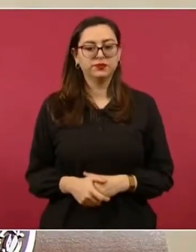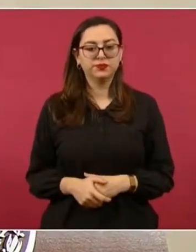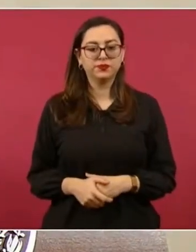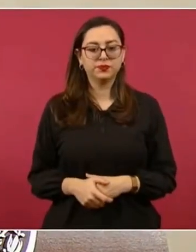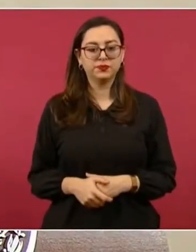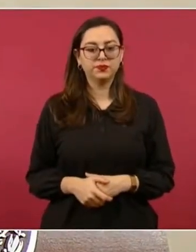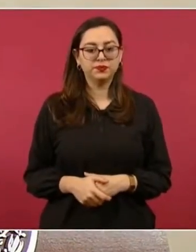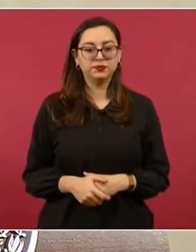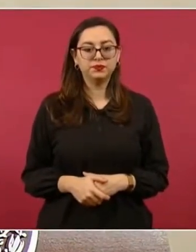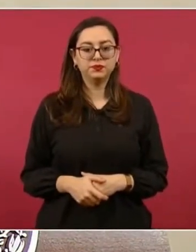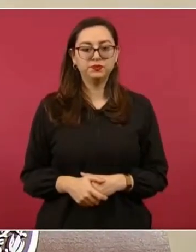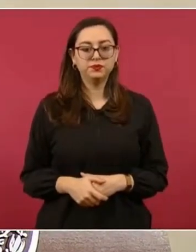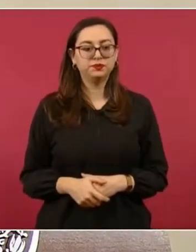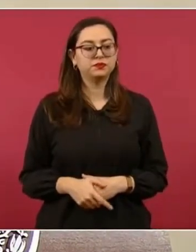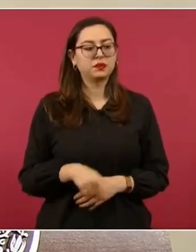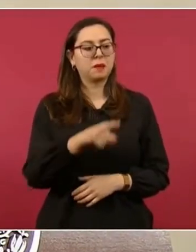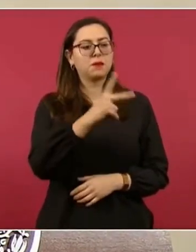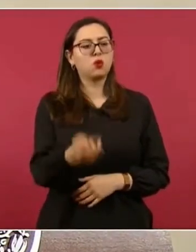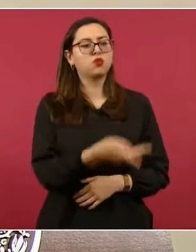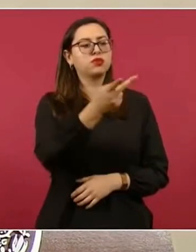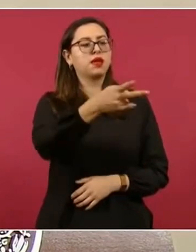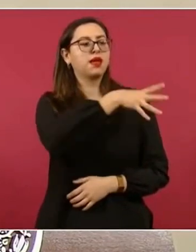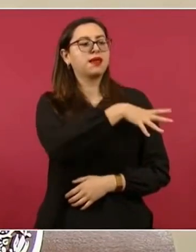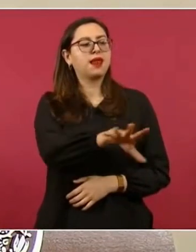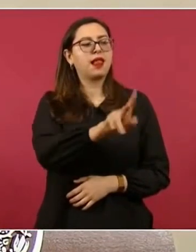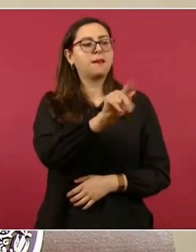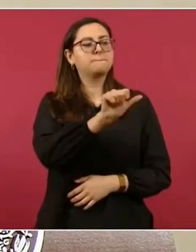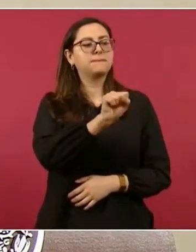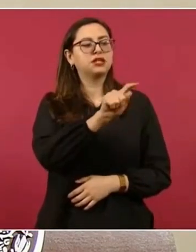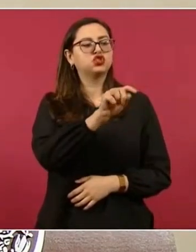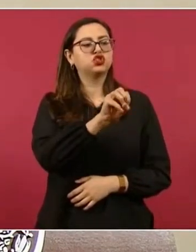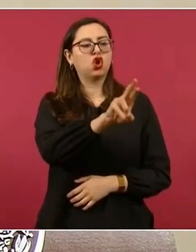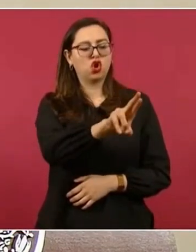General Pastor, a ver si...